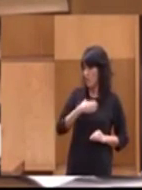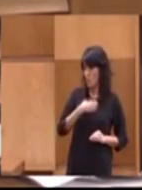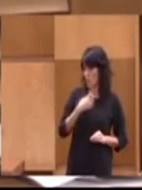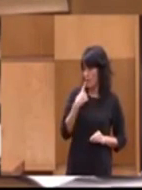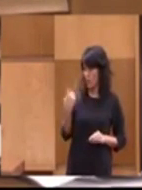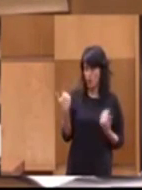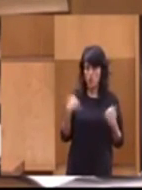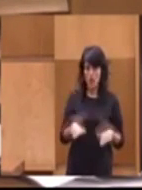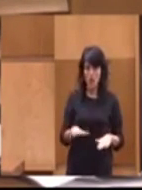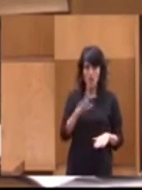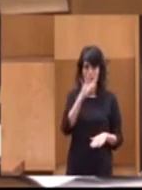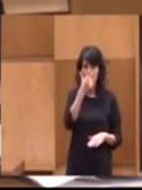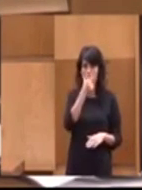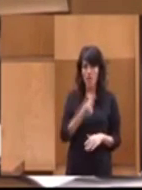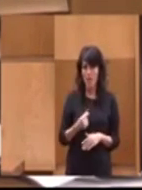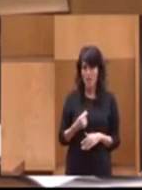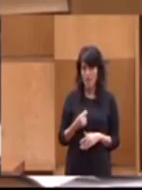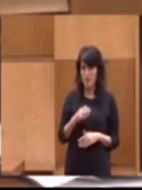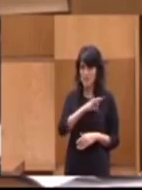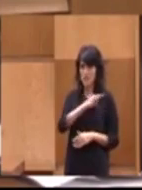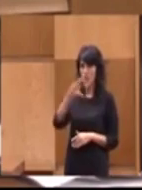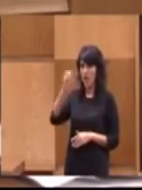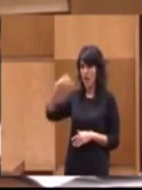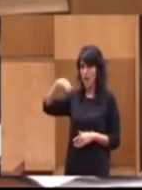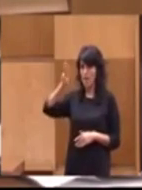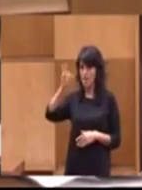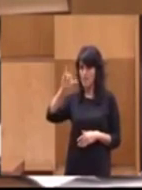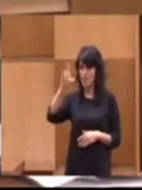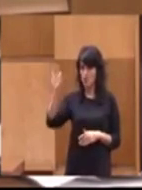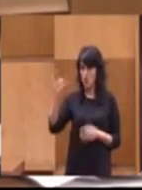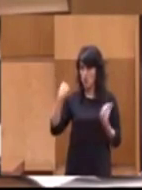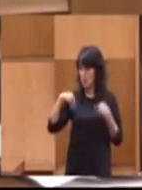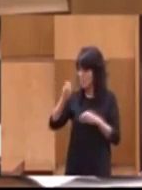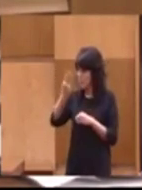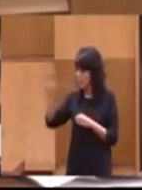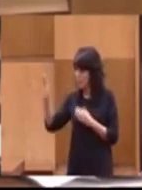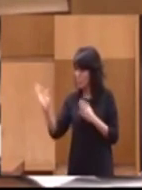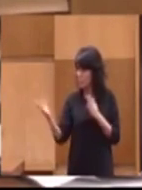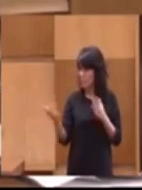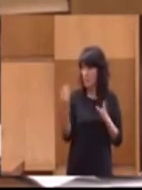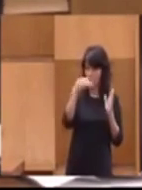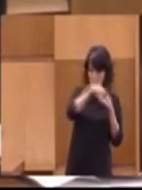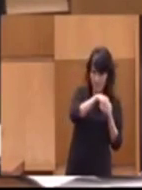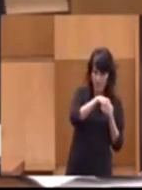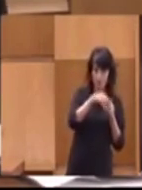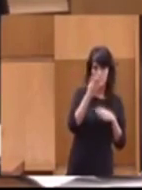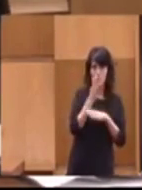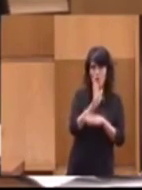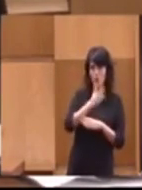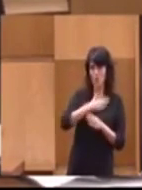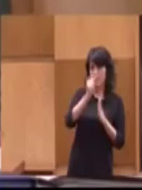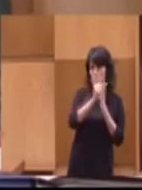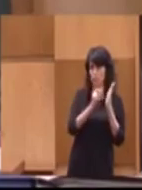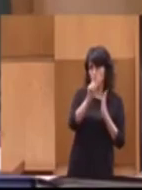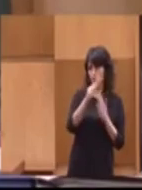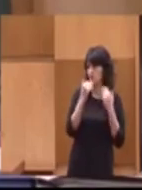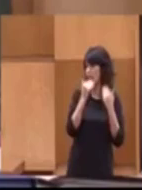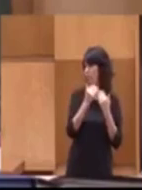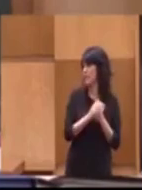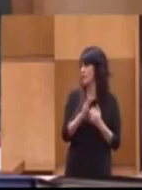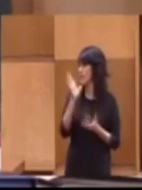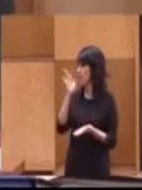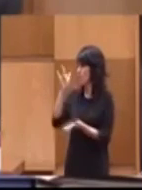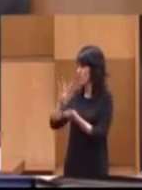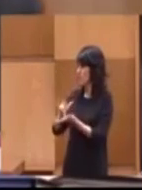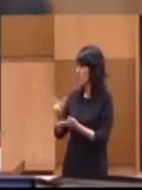sencilla razón, señora Campillo, y es que lo que plantea el Partido Popular ya está recogido en el punto 2 de nuestra moción. Muchas gracias. Tiene la palabra